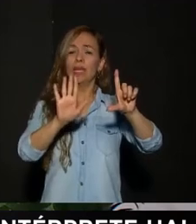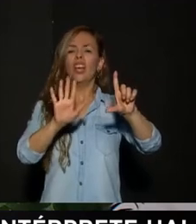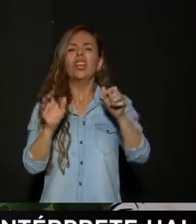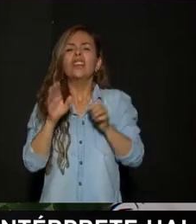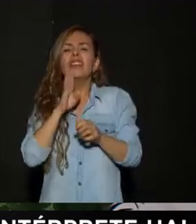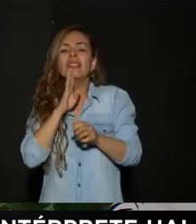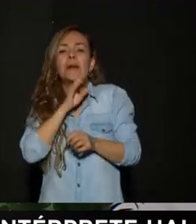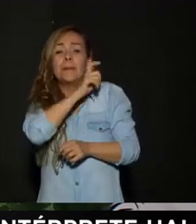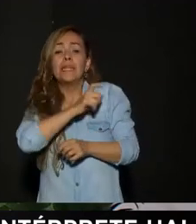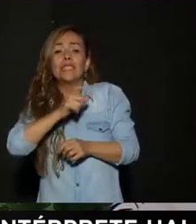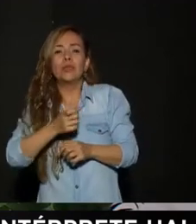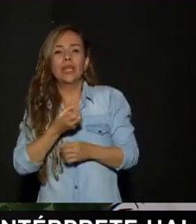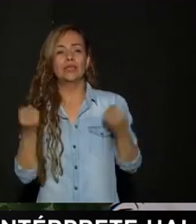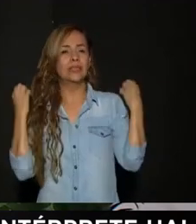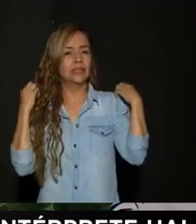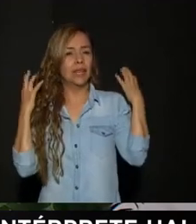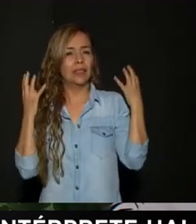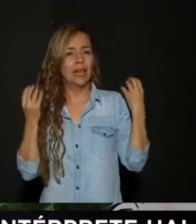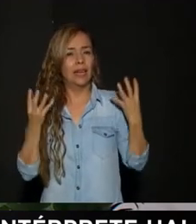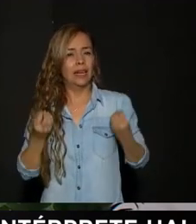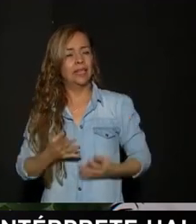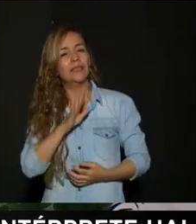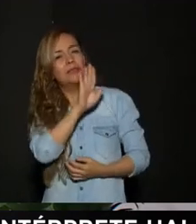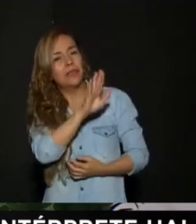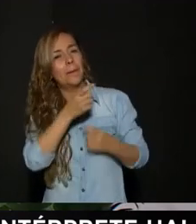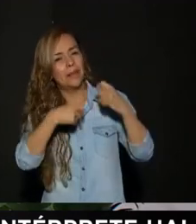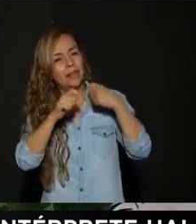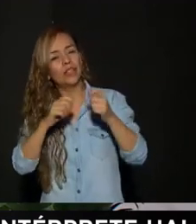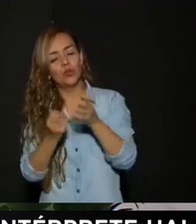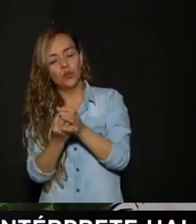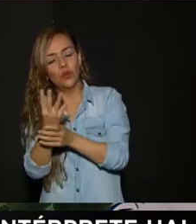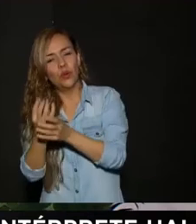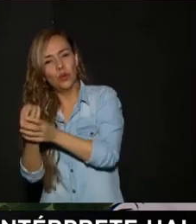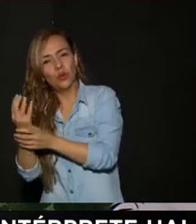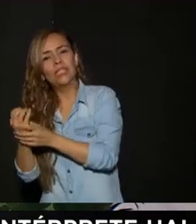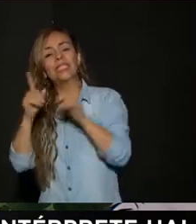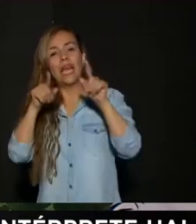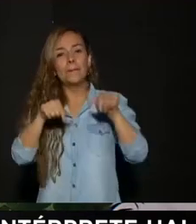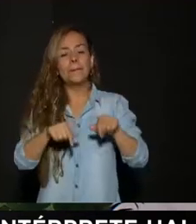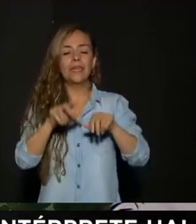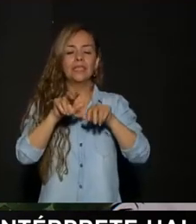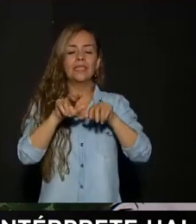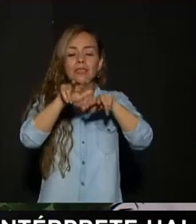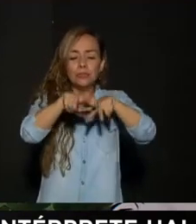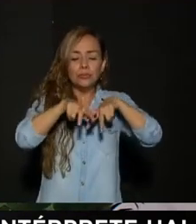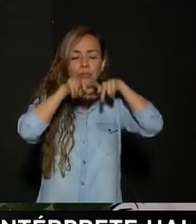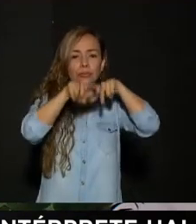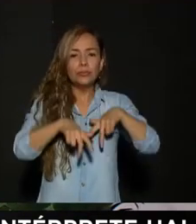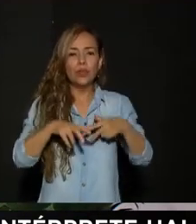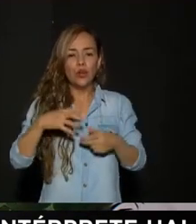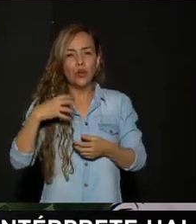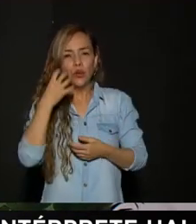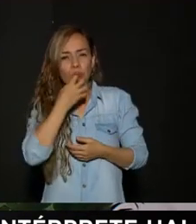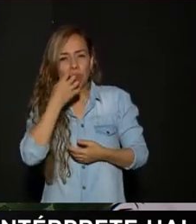Lograran vender Sus flores A través de internet Pero además Los mercados campesinos También se trasladaron A la red Y como desde la red Usted puede